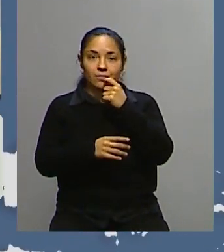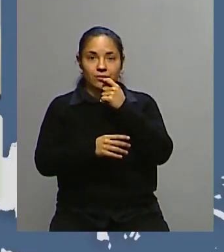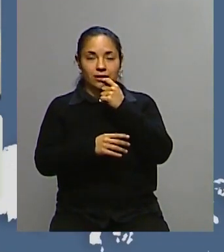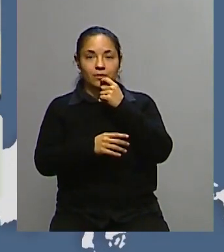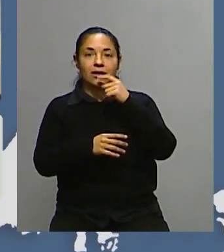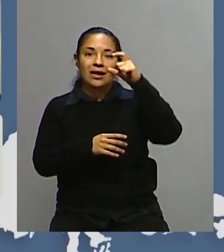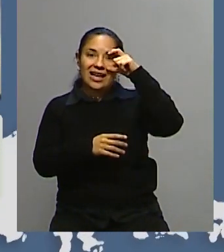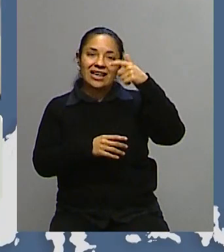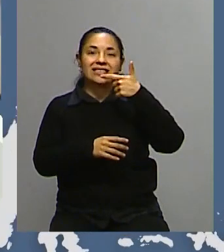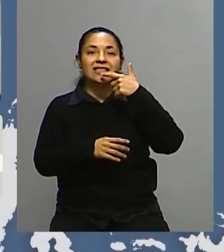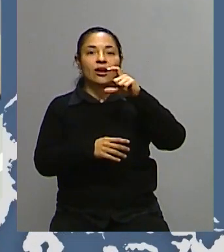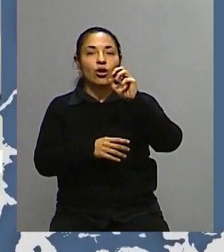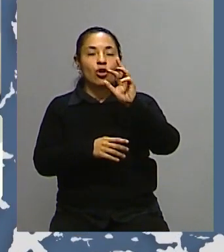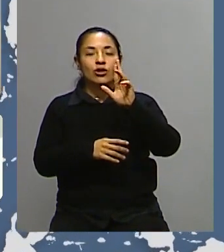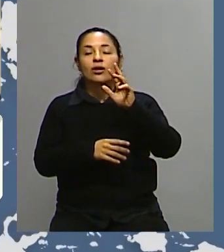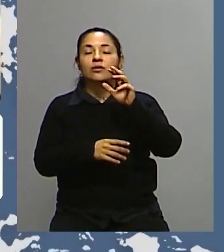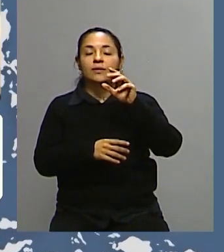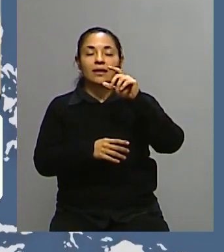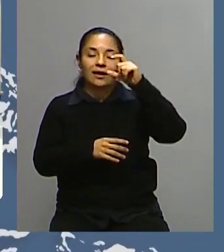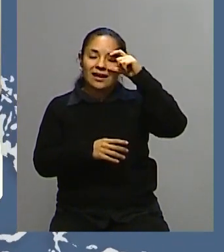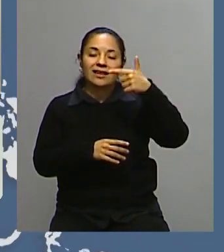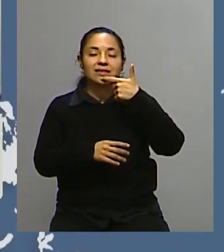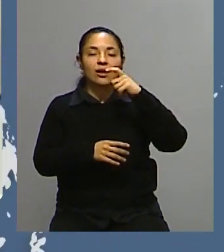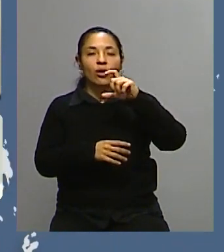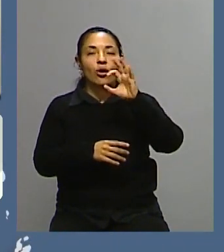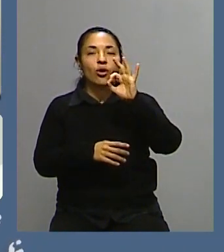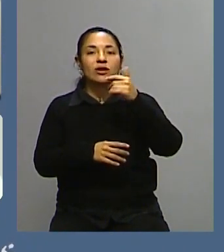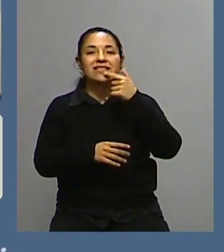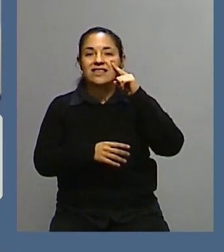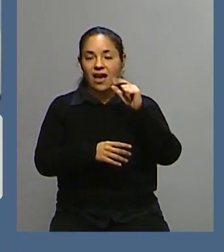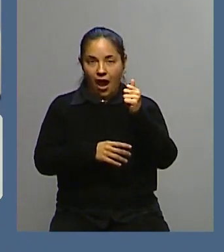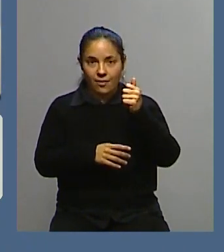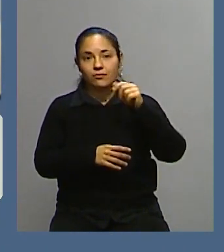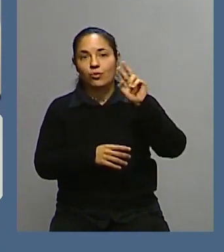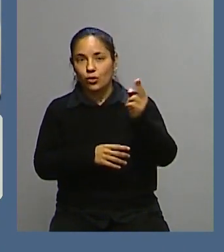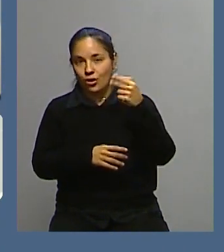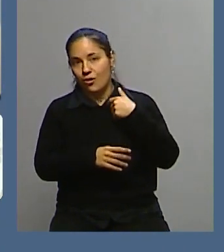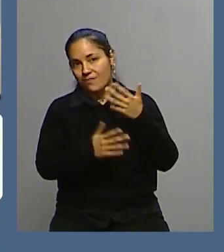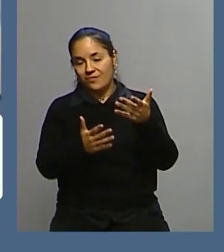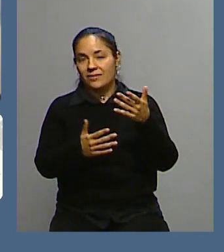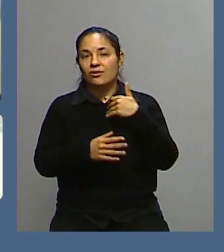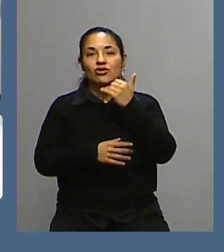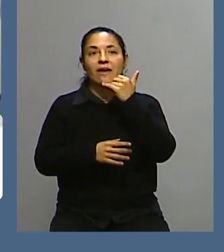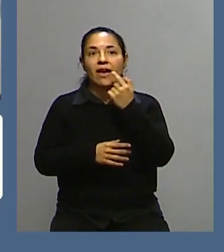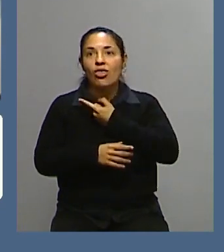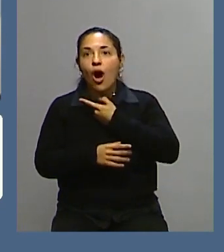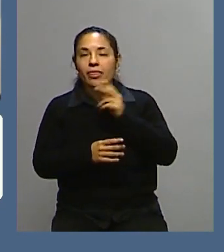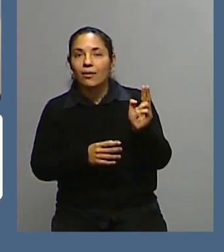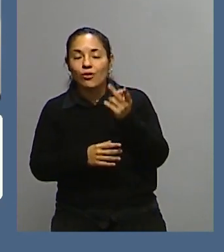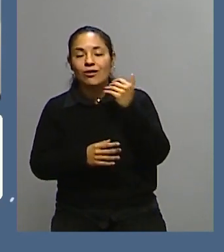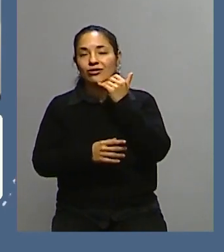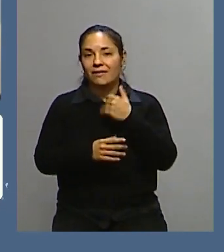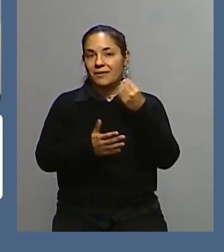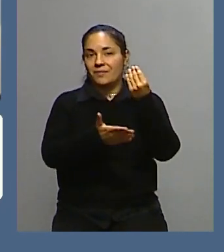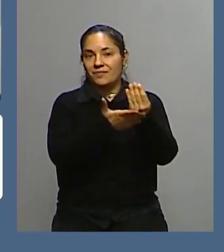Escocia, en su castillo de Balmoral. Eso era, no se sabía dónde iba a morir. En principio, si eso